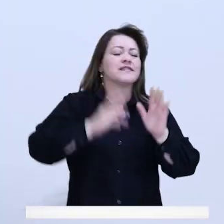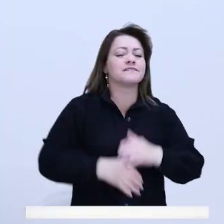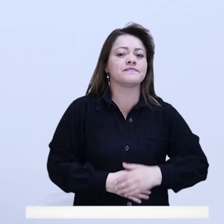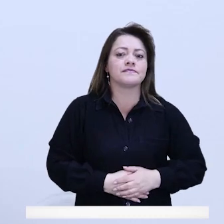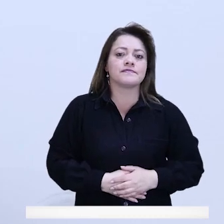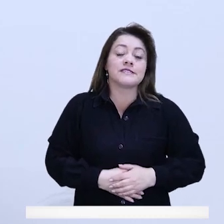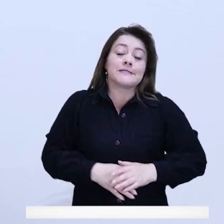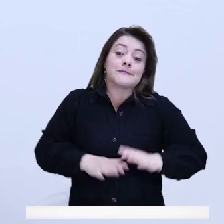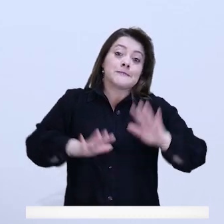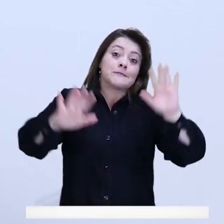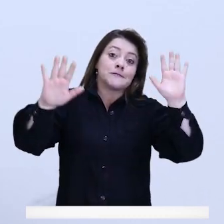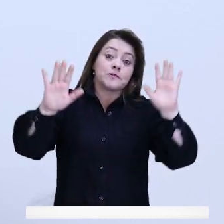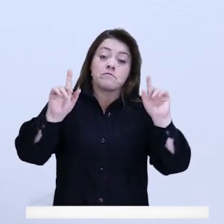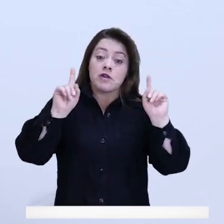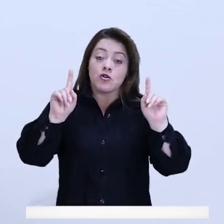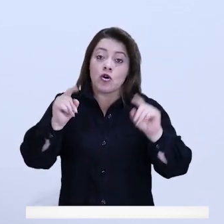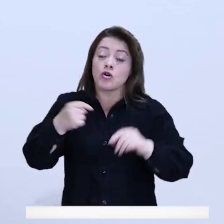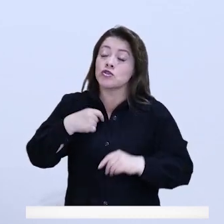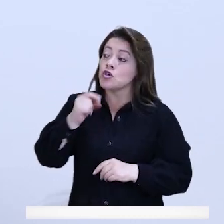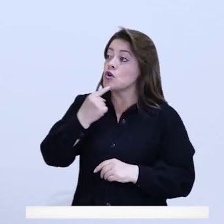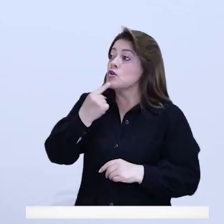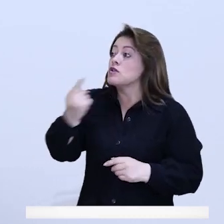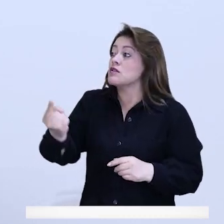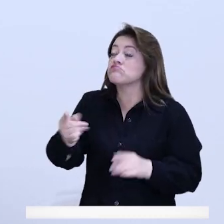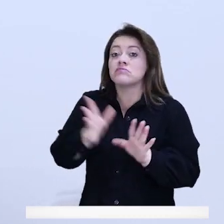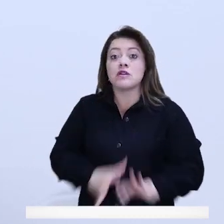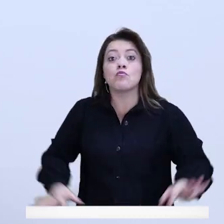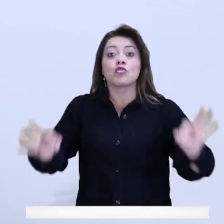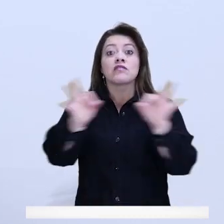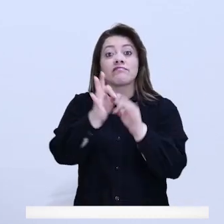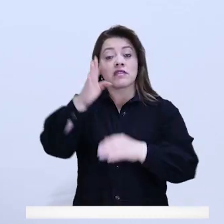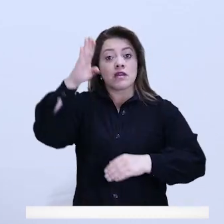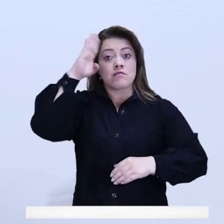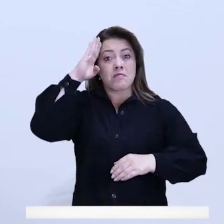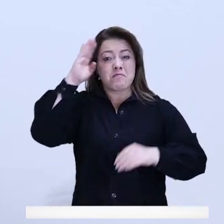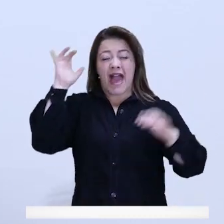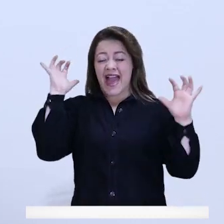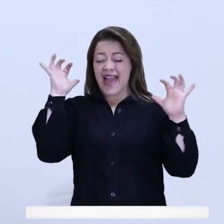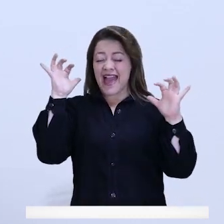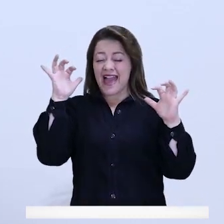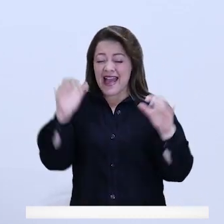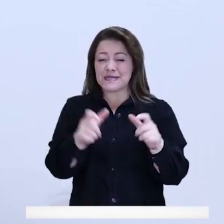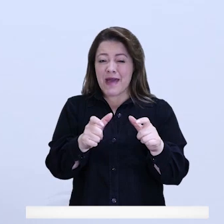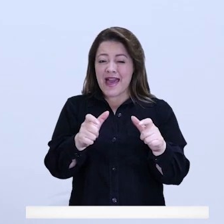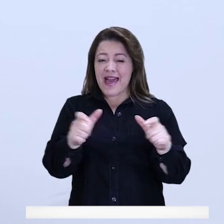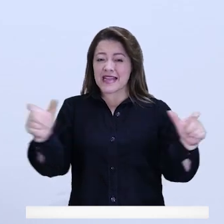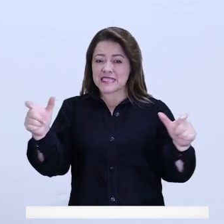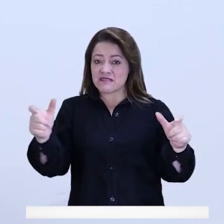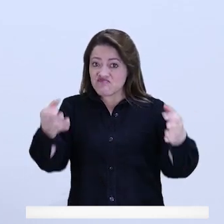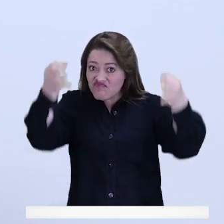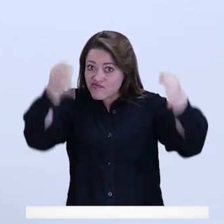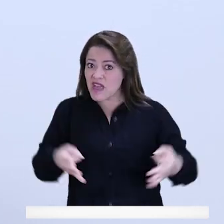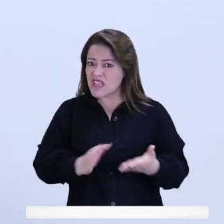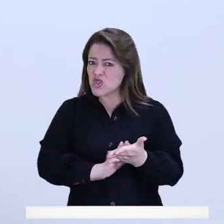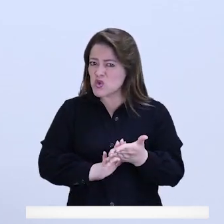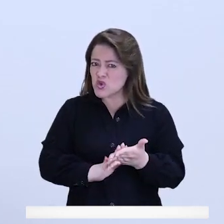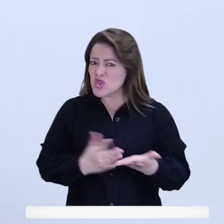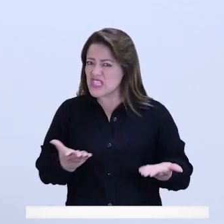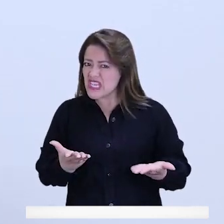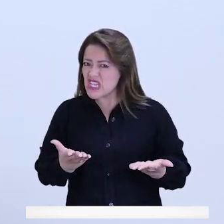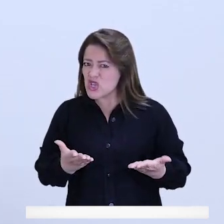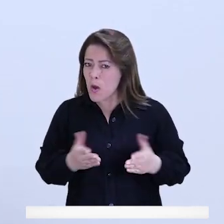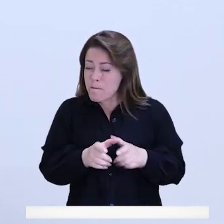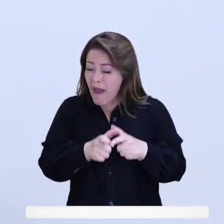ese sentido, aumentar el pie de fuerza es una necesidad inminente que piden los ciudadanos. Pero ¿es una